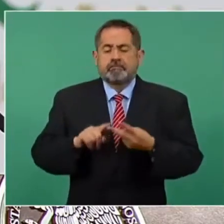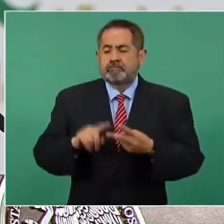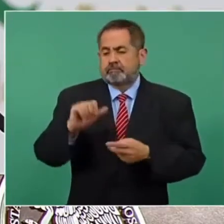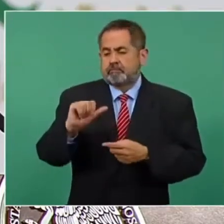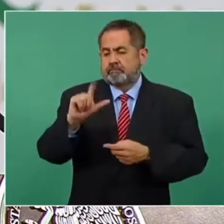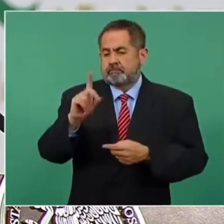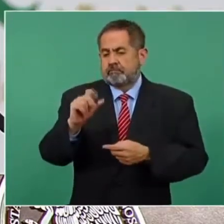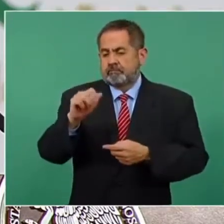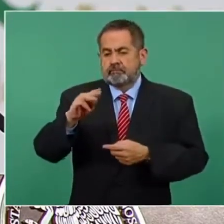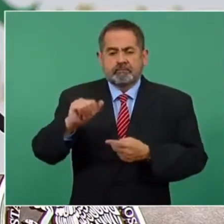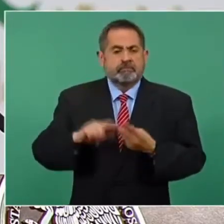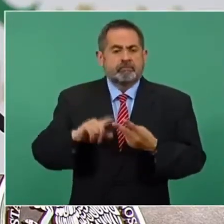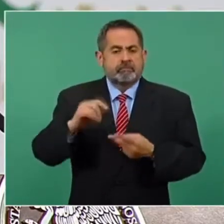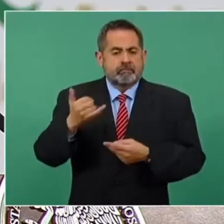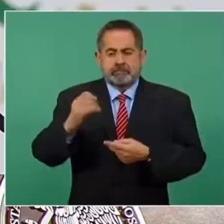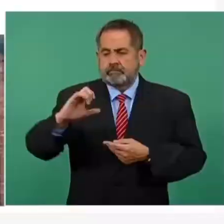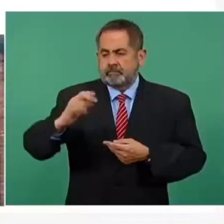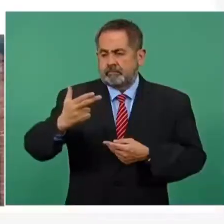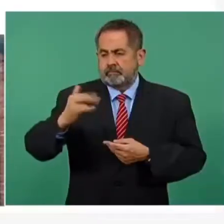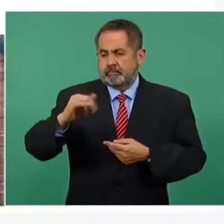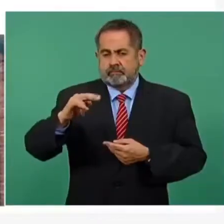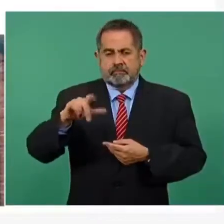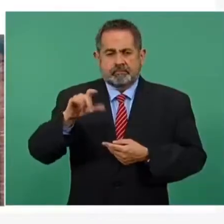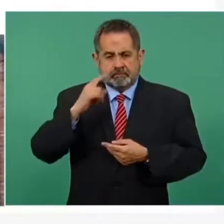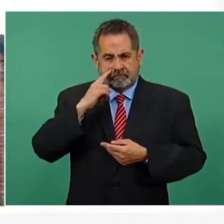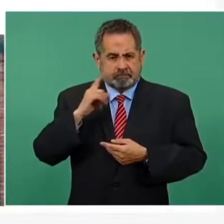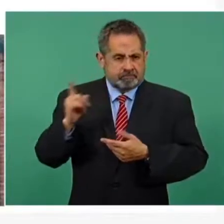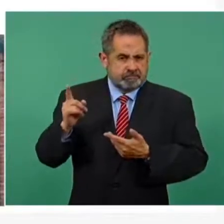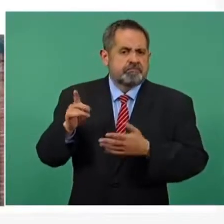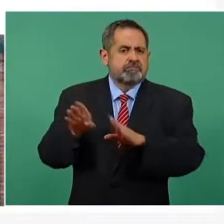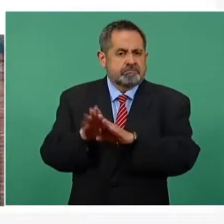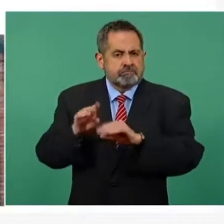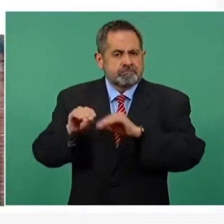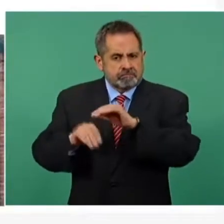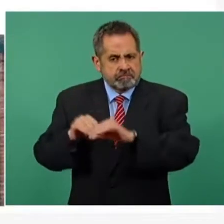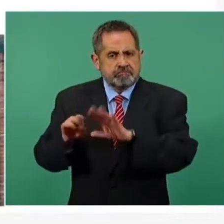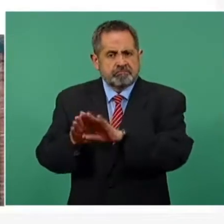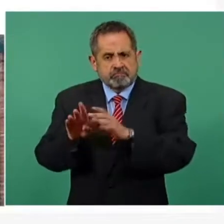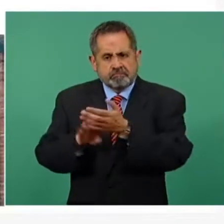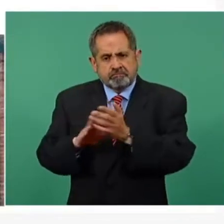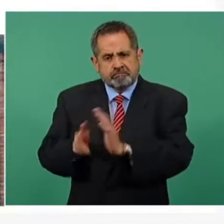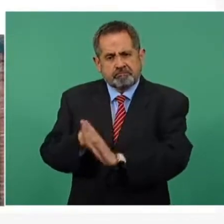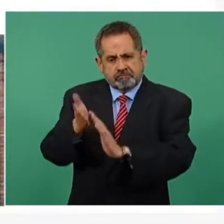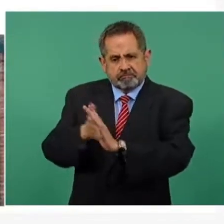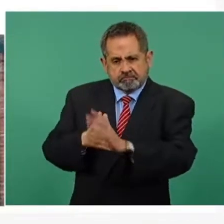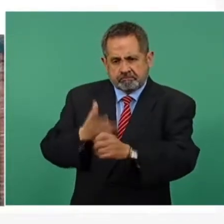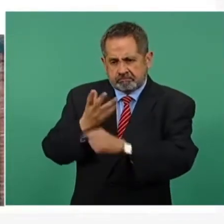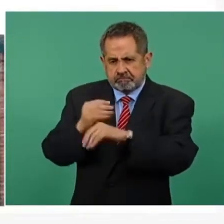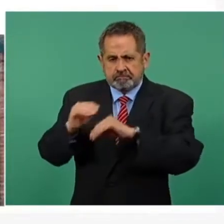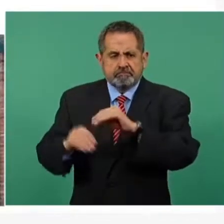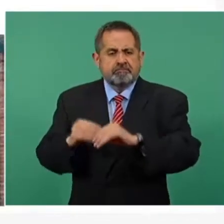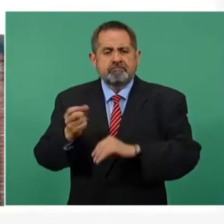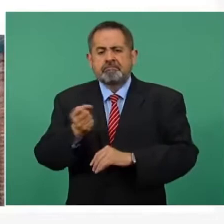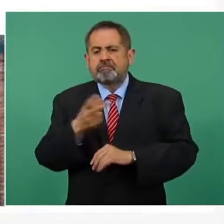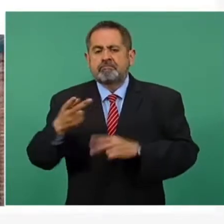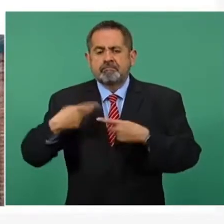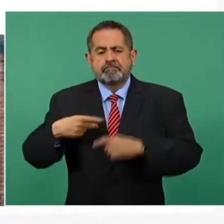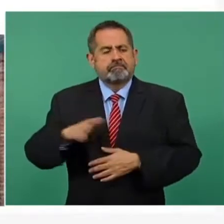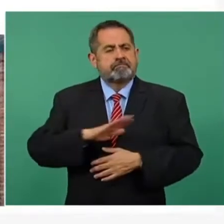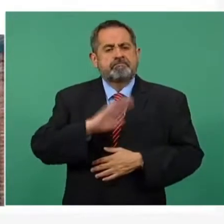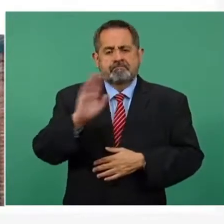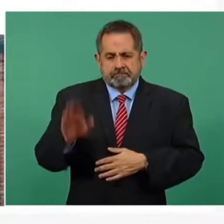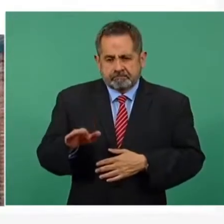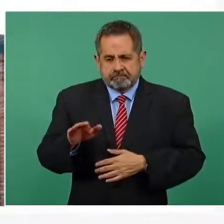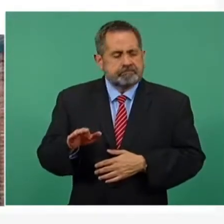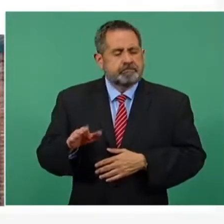discutido en diversas ocasiones, no solamente se ha cumplido con la reparación a las personas que fallecieron